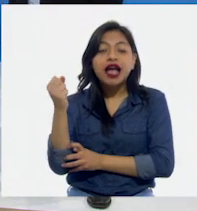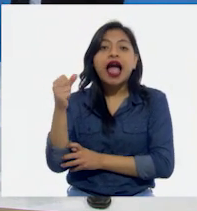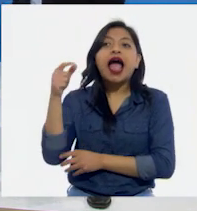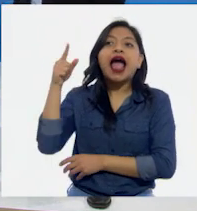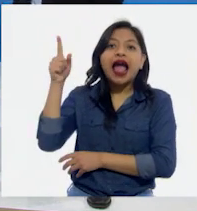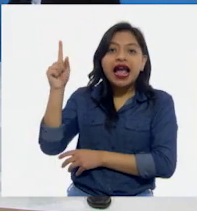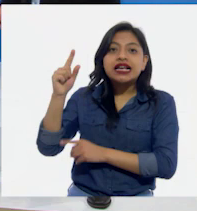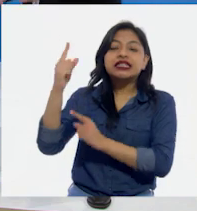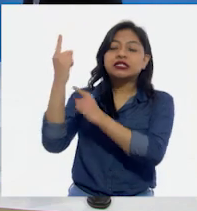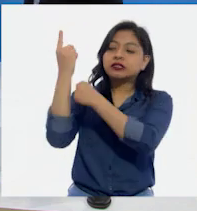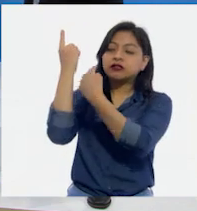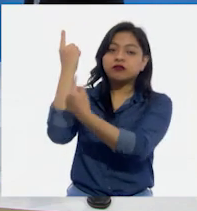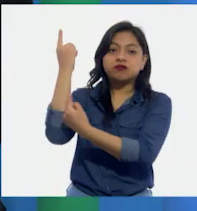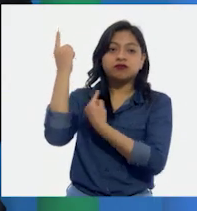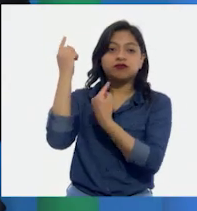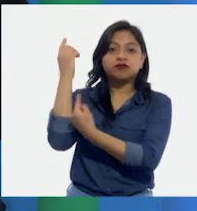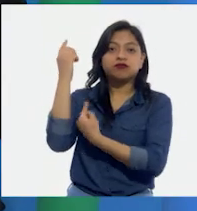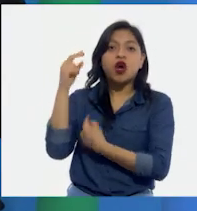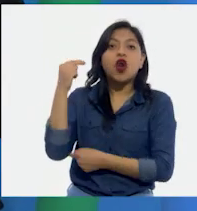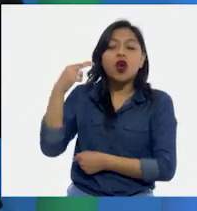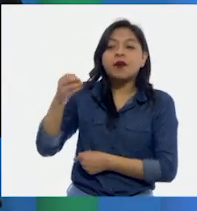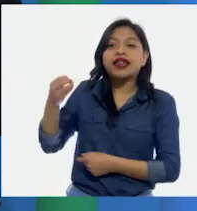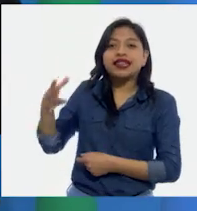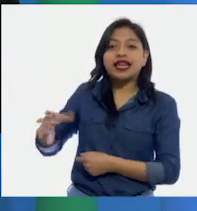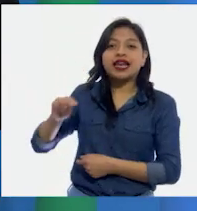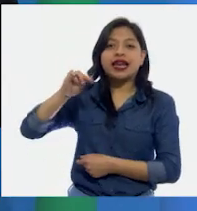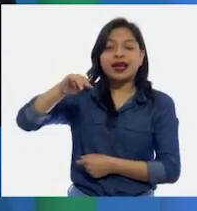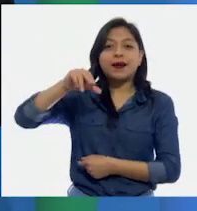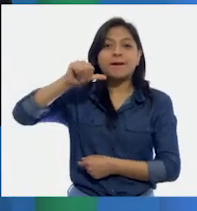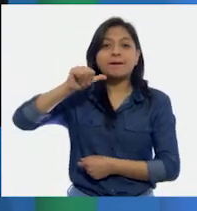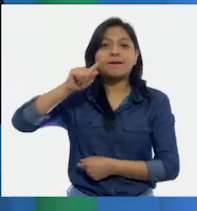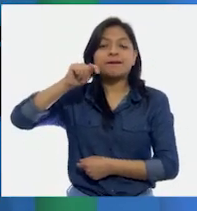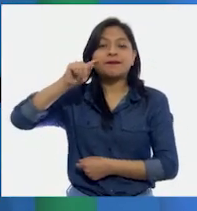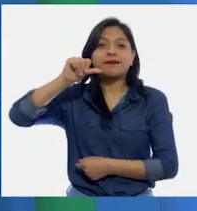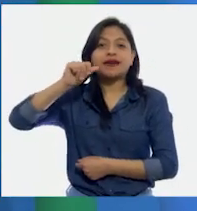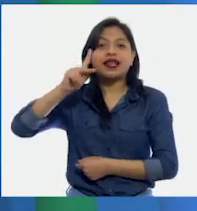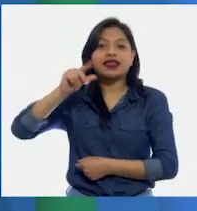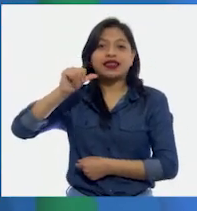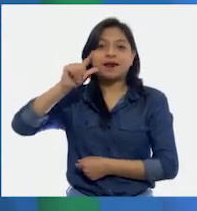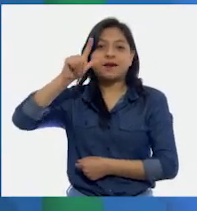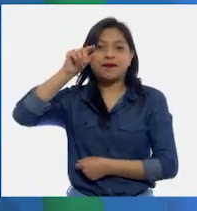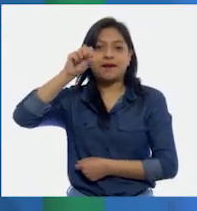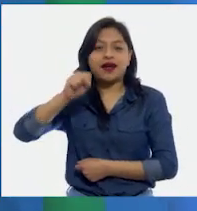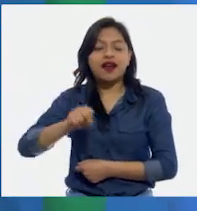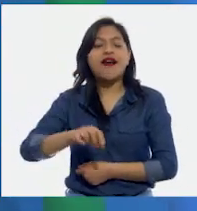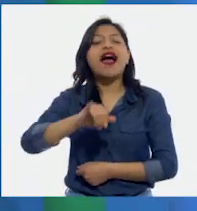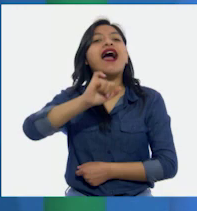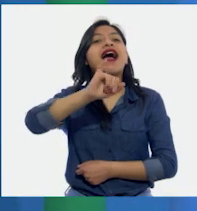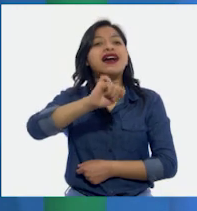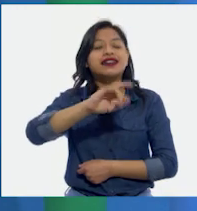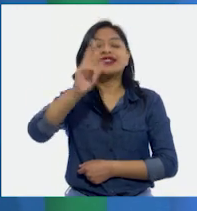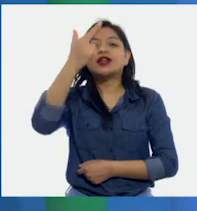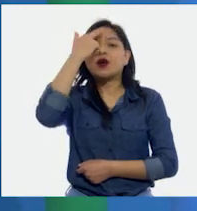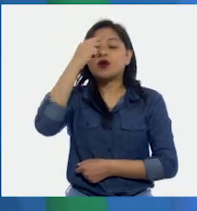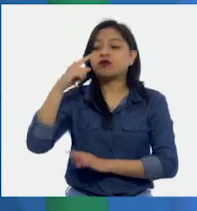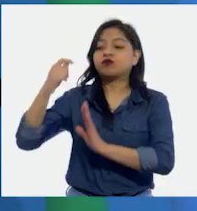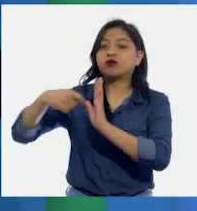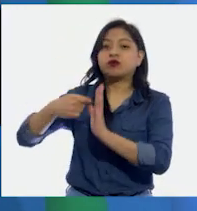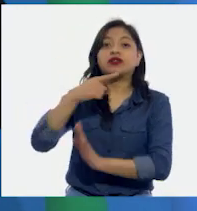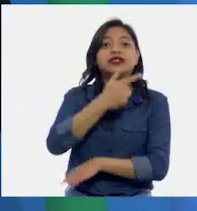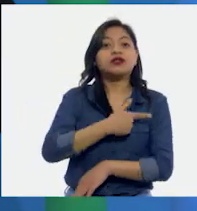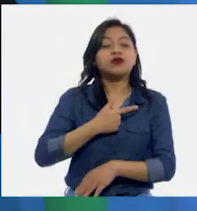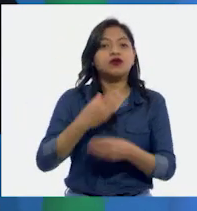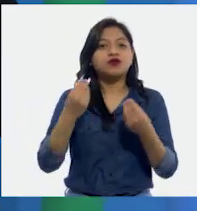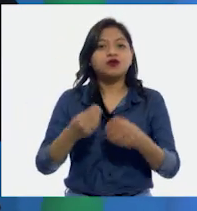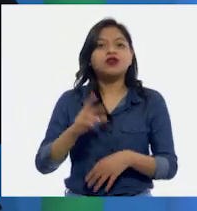matapalo. Muy bien, muy bien. Ya veo que te gustó mucho el video. ¿Recuerdas a las